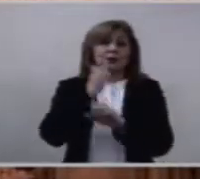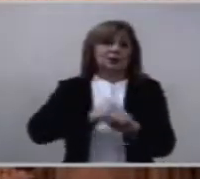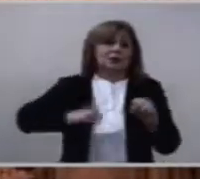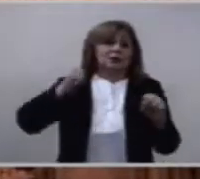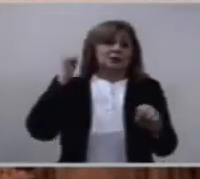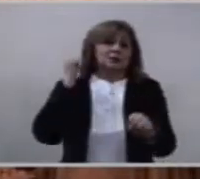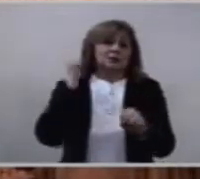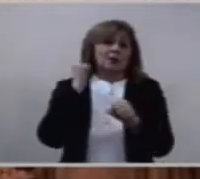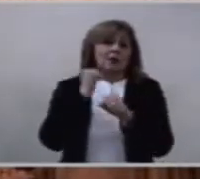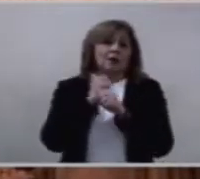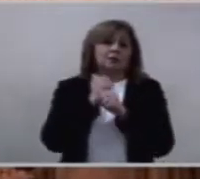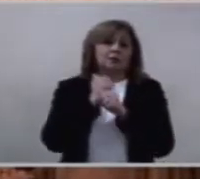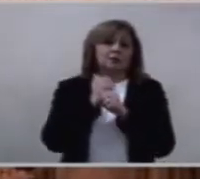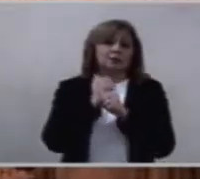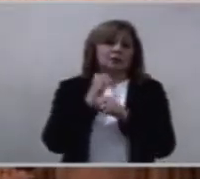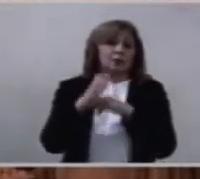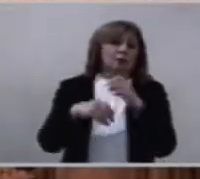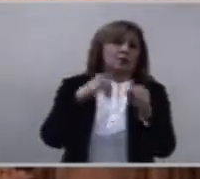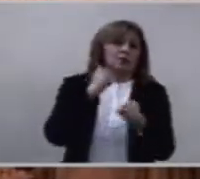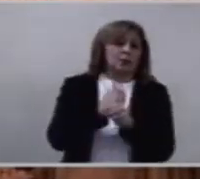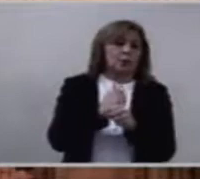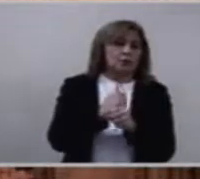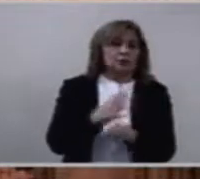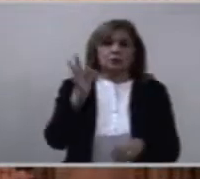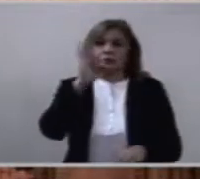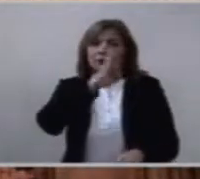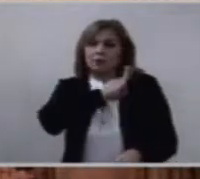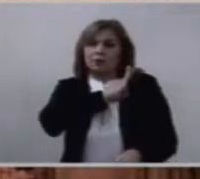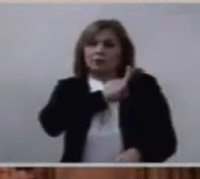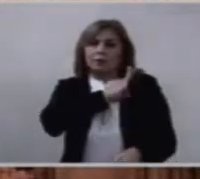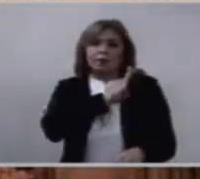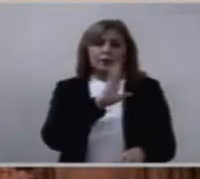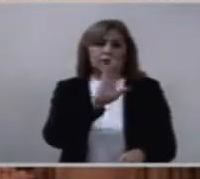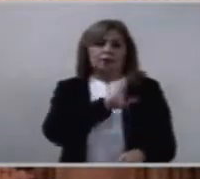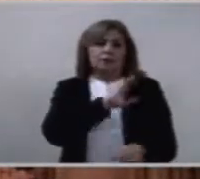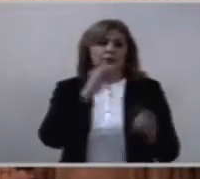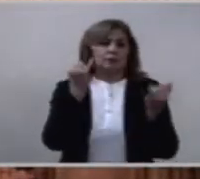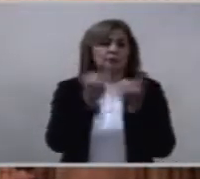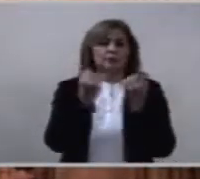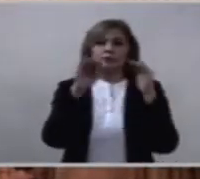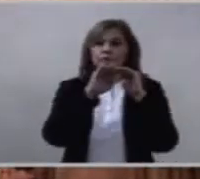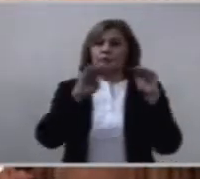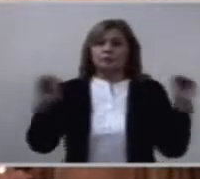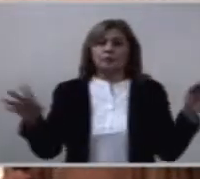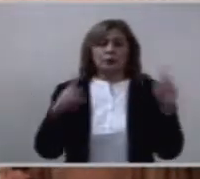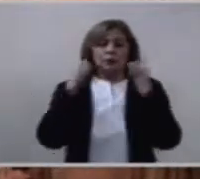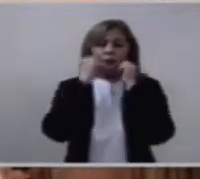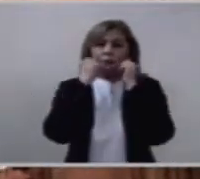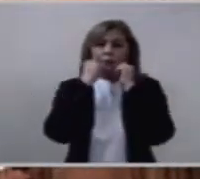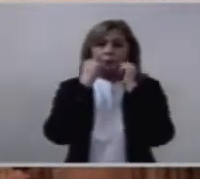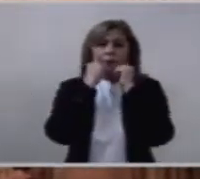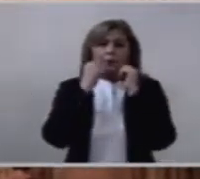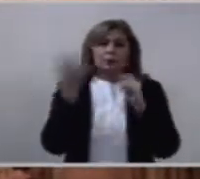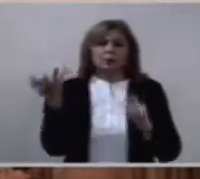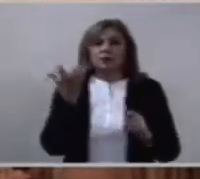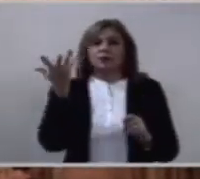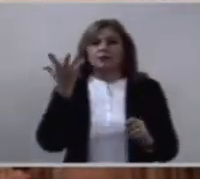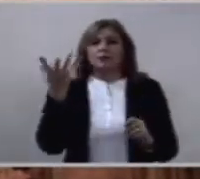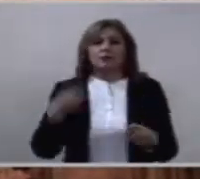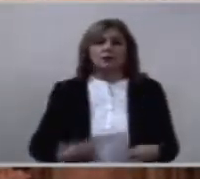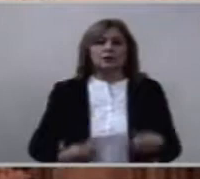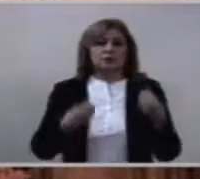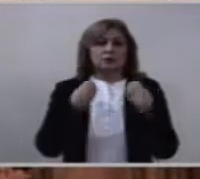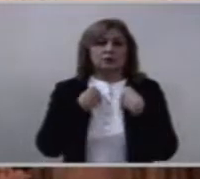camino de la fe. Te quiere a ti que apenas acabas de iniciar tu camino.